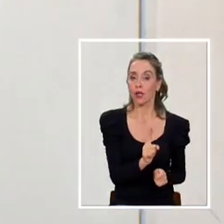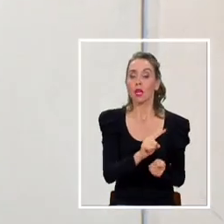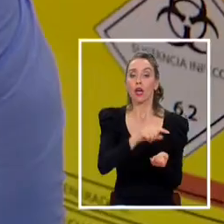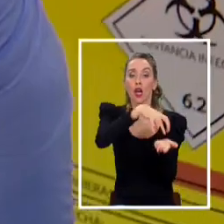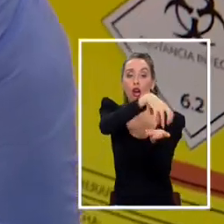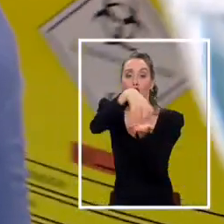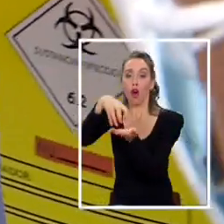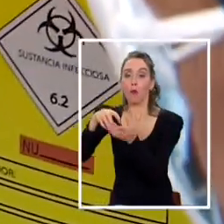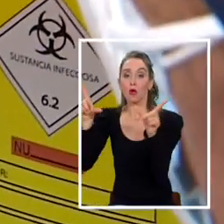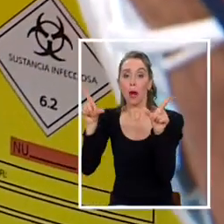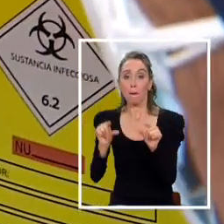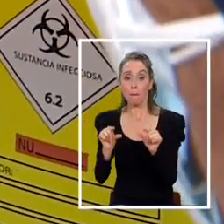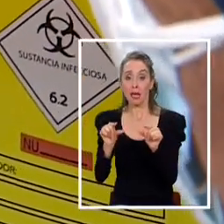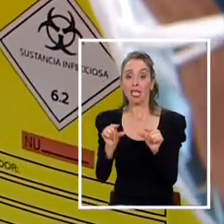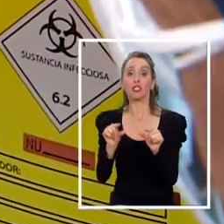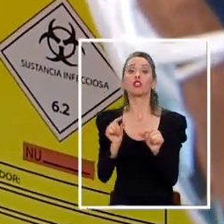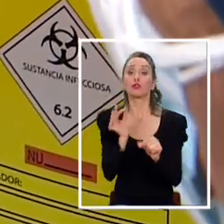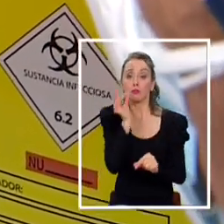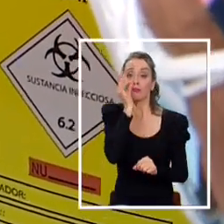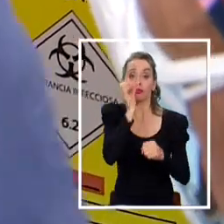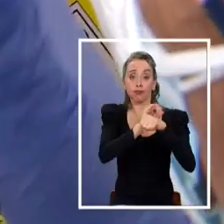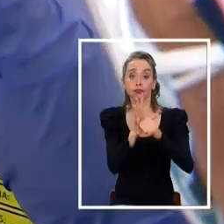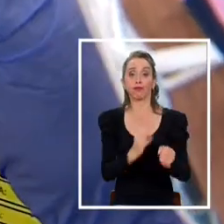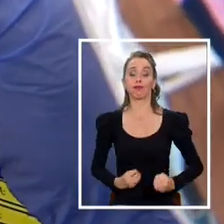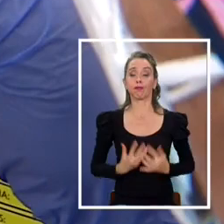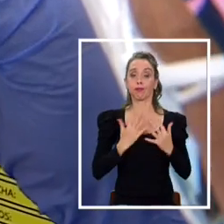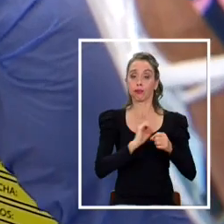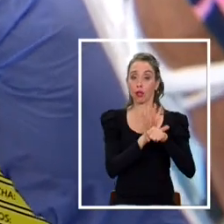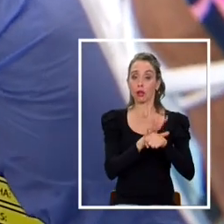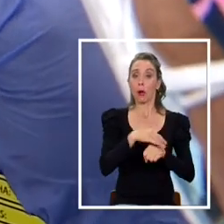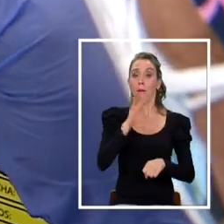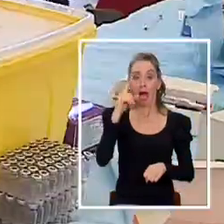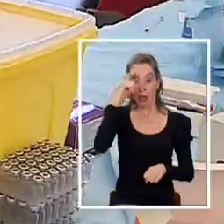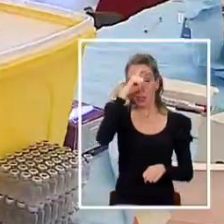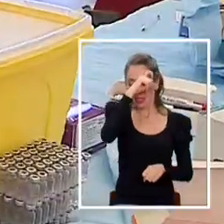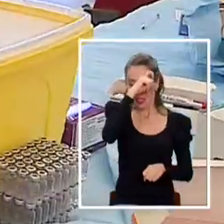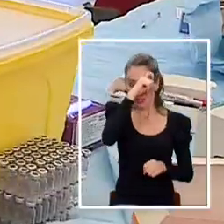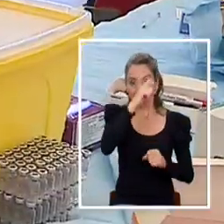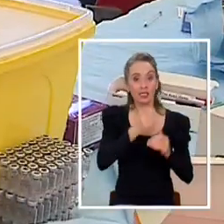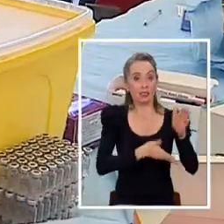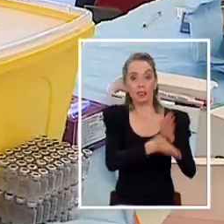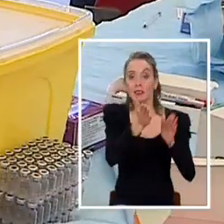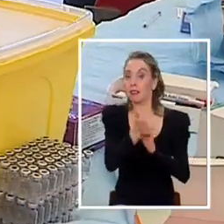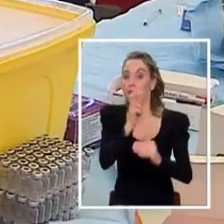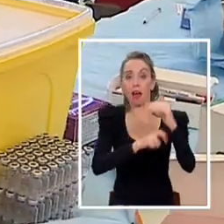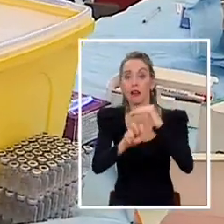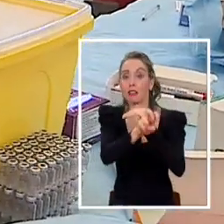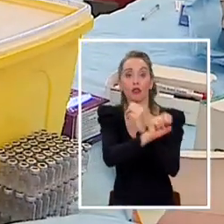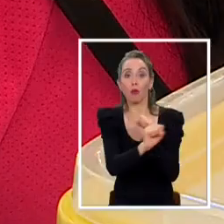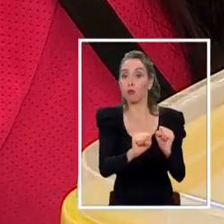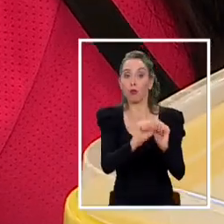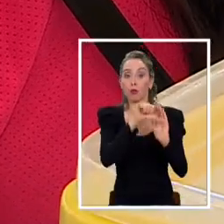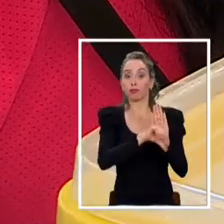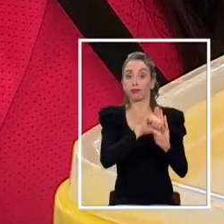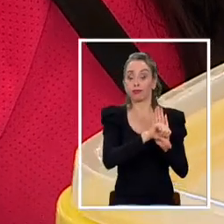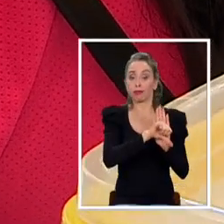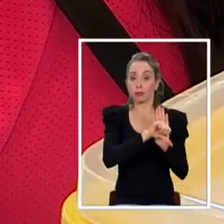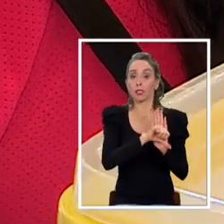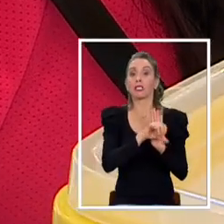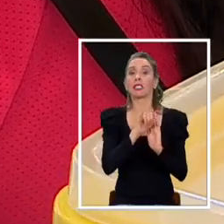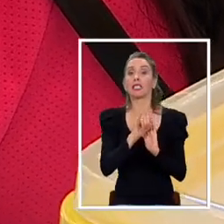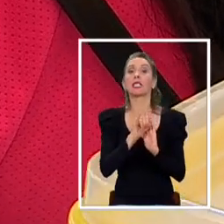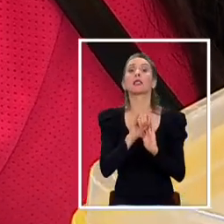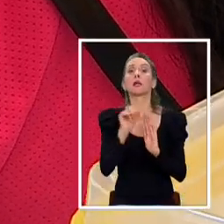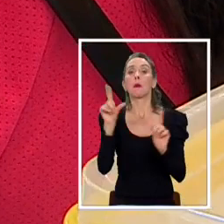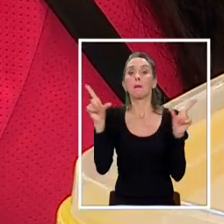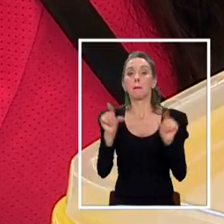menos han reducido el nivel de casos activos son las comunas a las que más les cuesta reducir su movilidad y además las que menos han avanzado en el